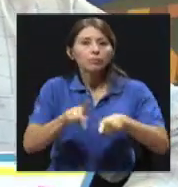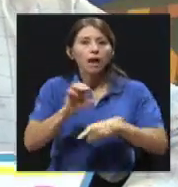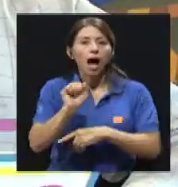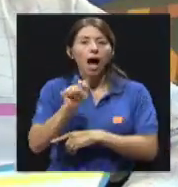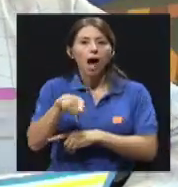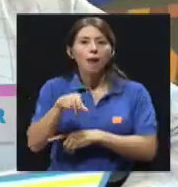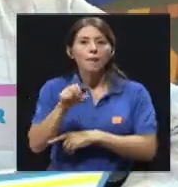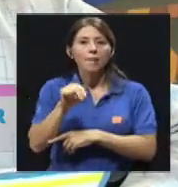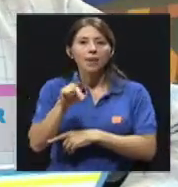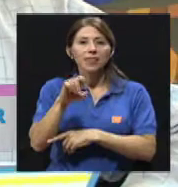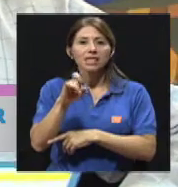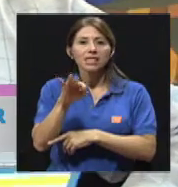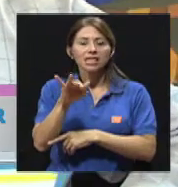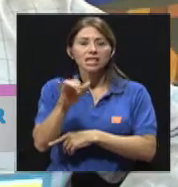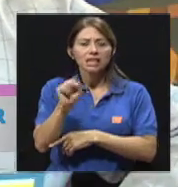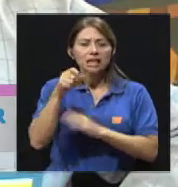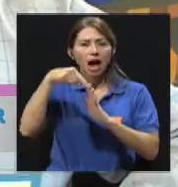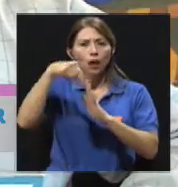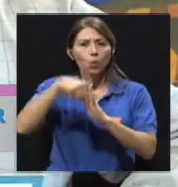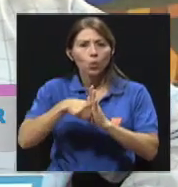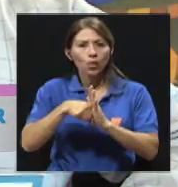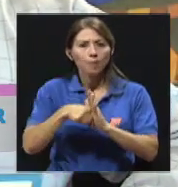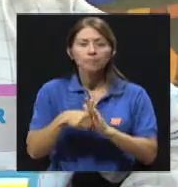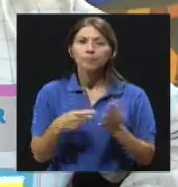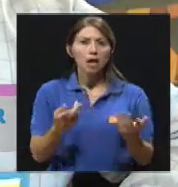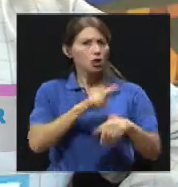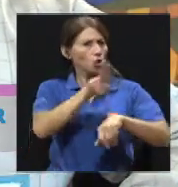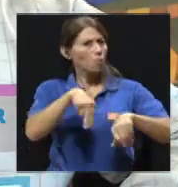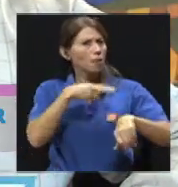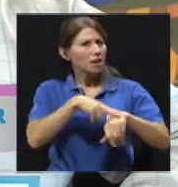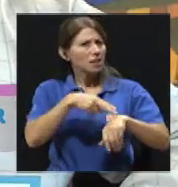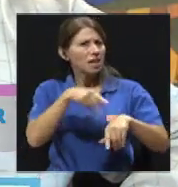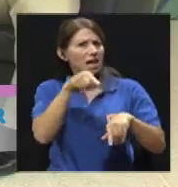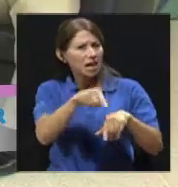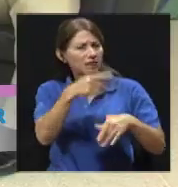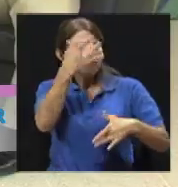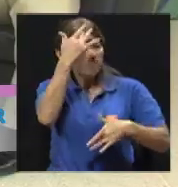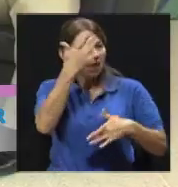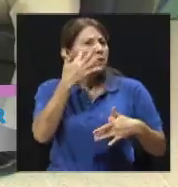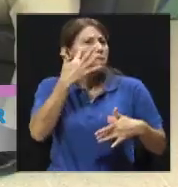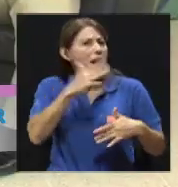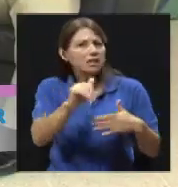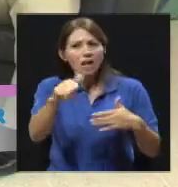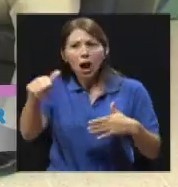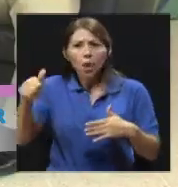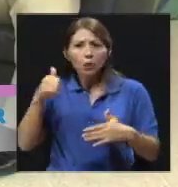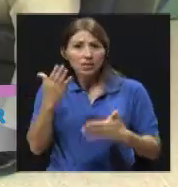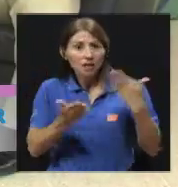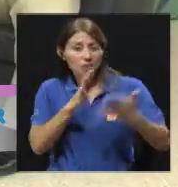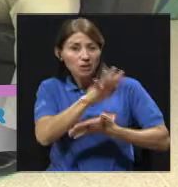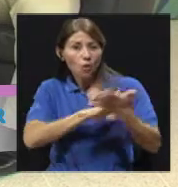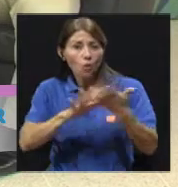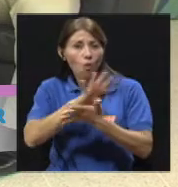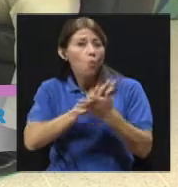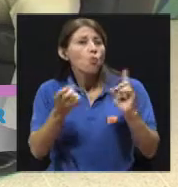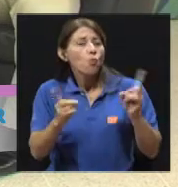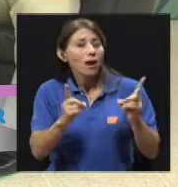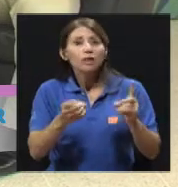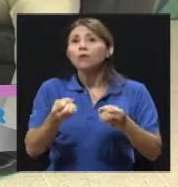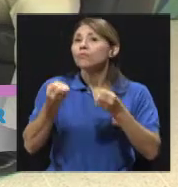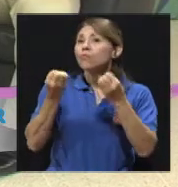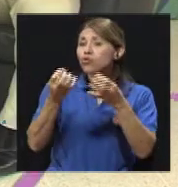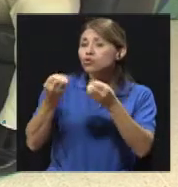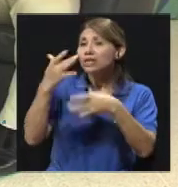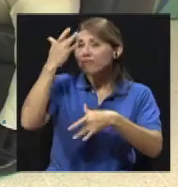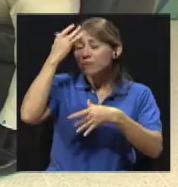¿qué otros diagnósticos pueden confundir? Muchos, muchos diagnósticos, muchos. Por eso la acuciosidad de